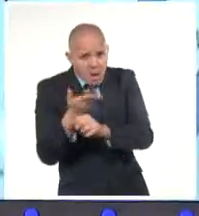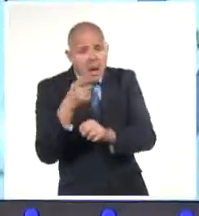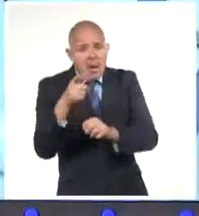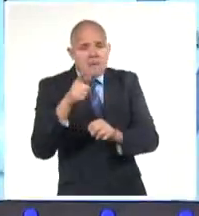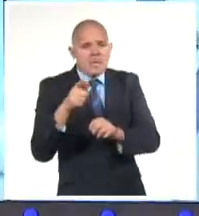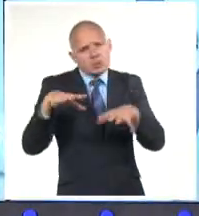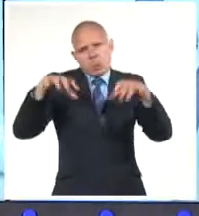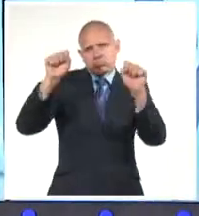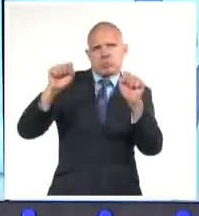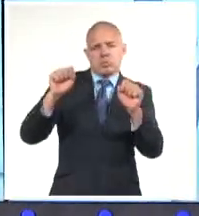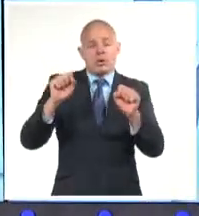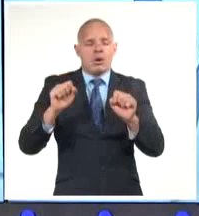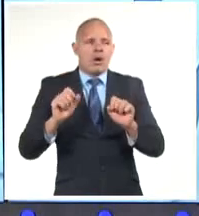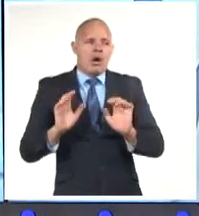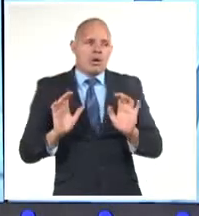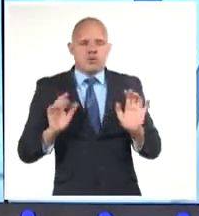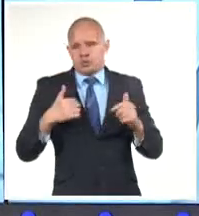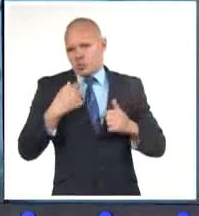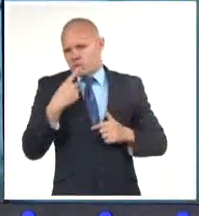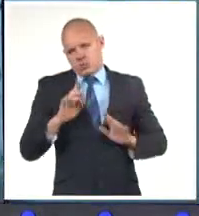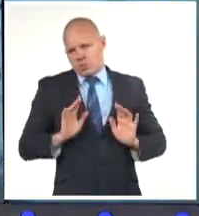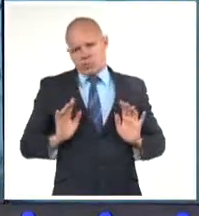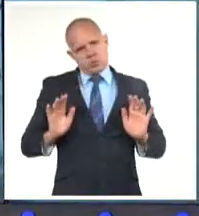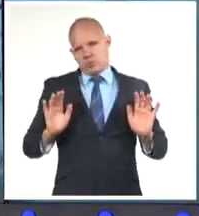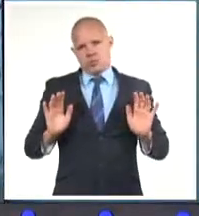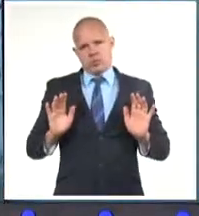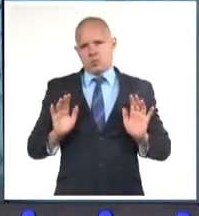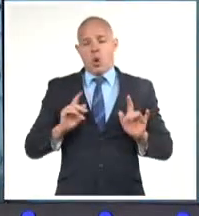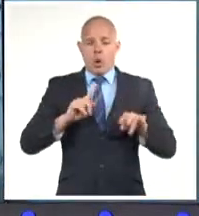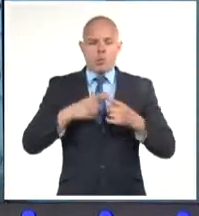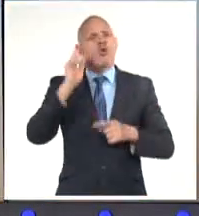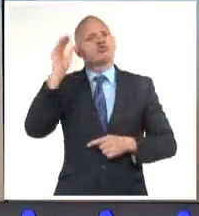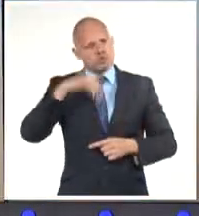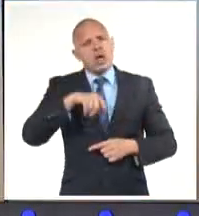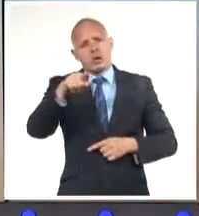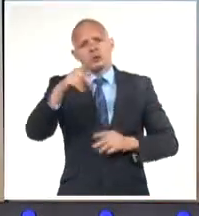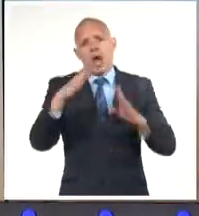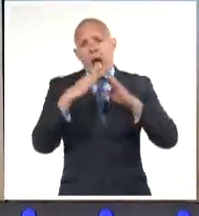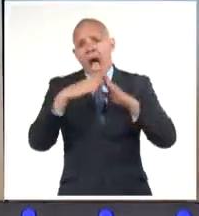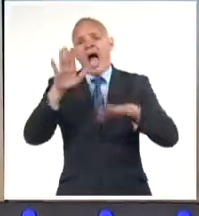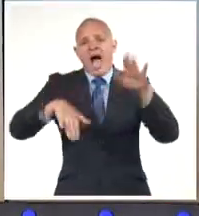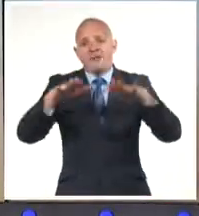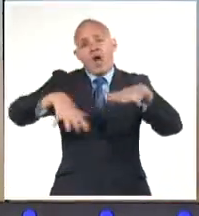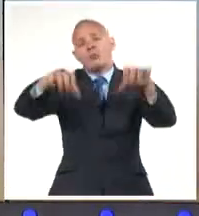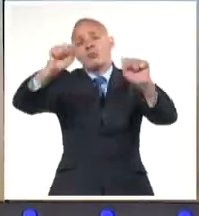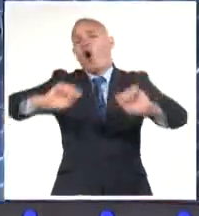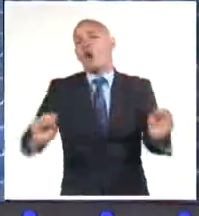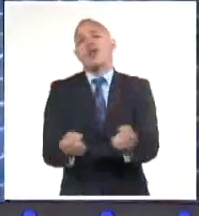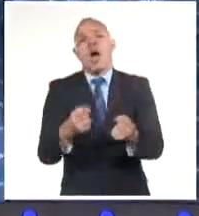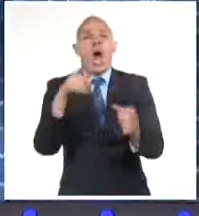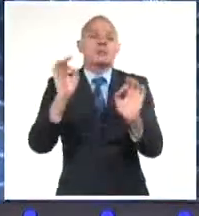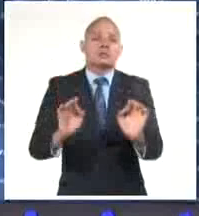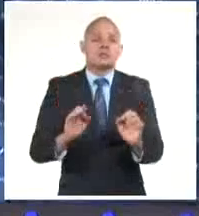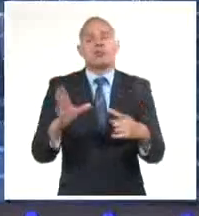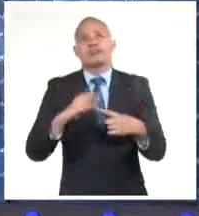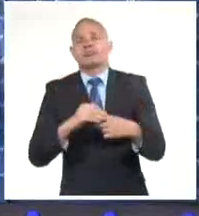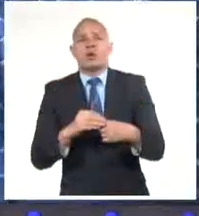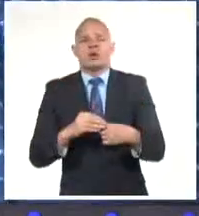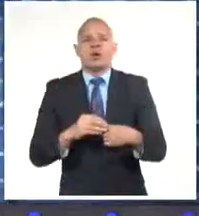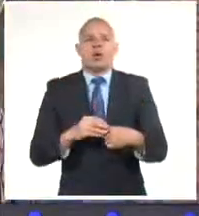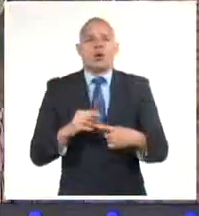ahorre a quien se ha visto forzado a ahorrar por obligación en medio de un apagón, a mí me parece muy injusto.